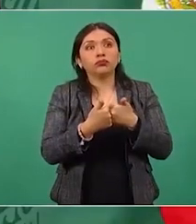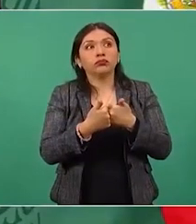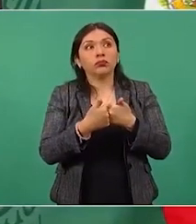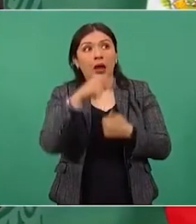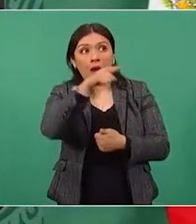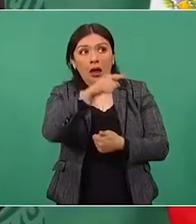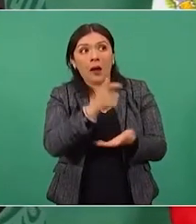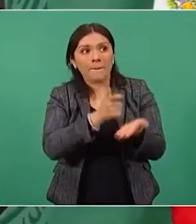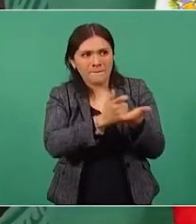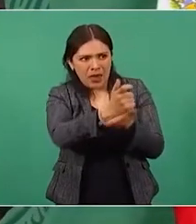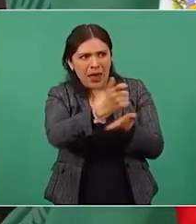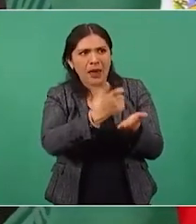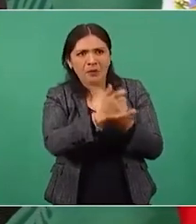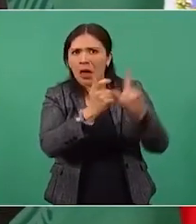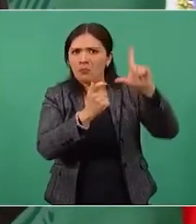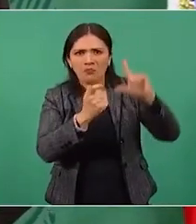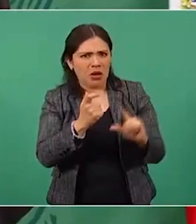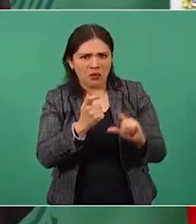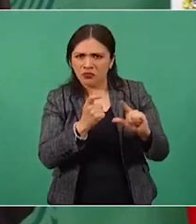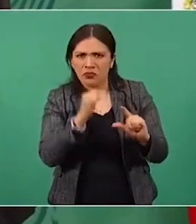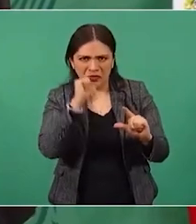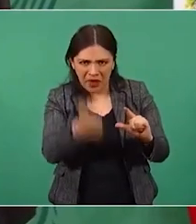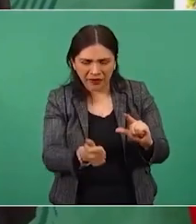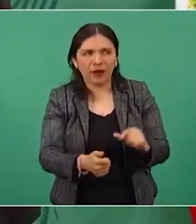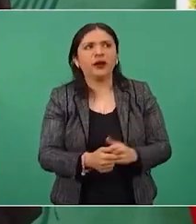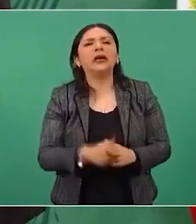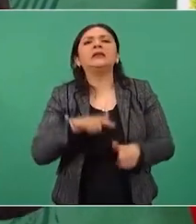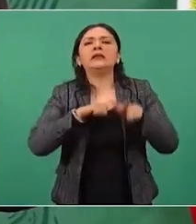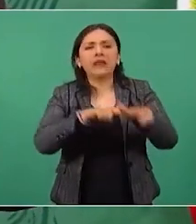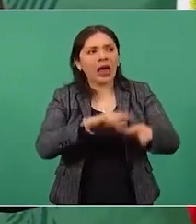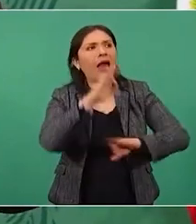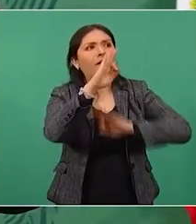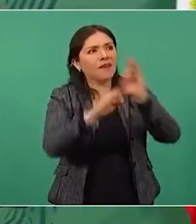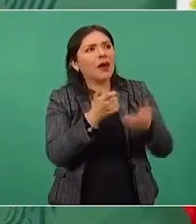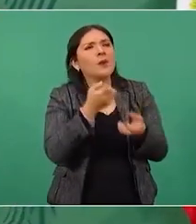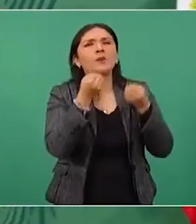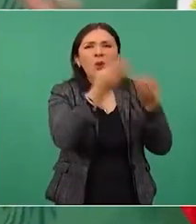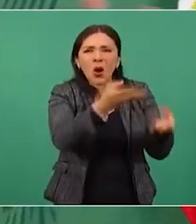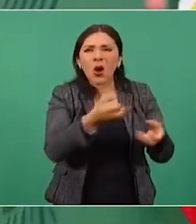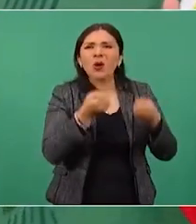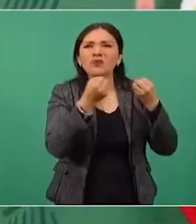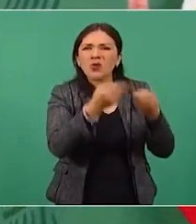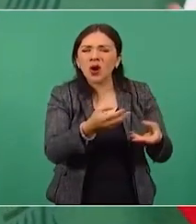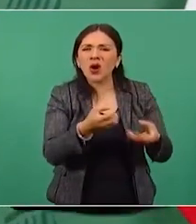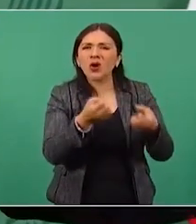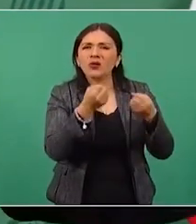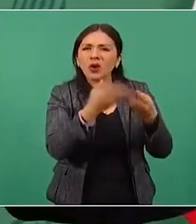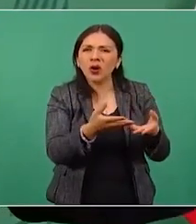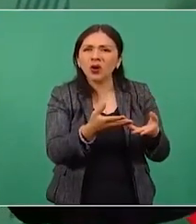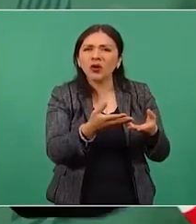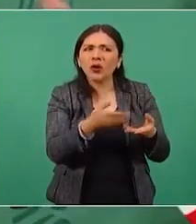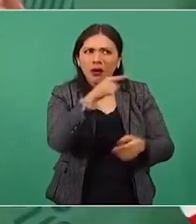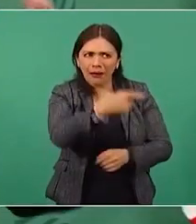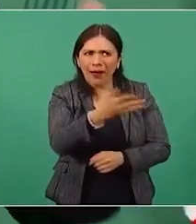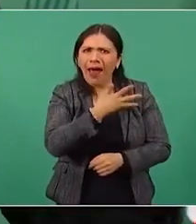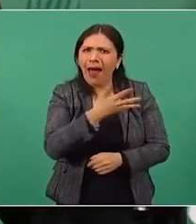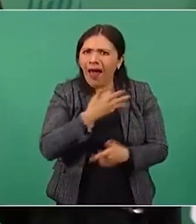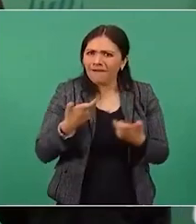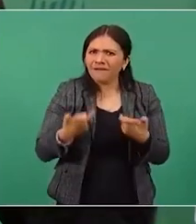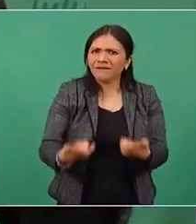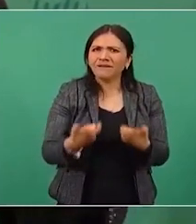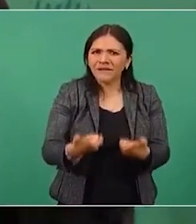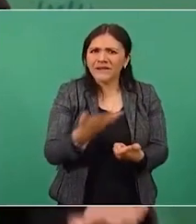sus prestaciones, deben de tener recursos, porque